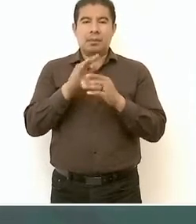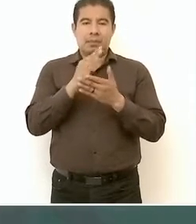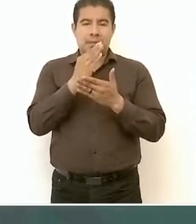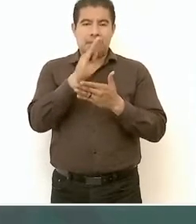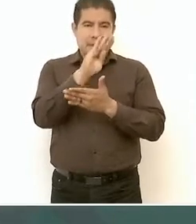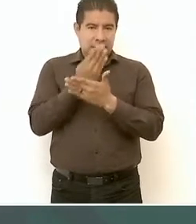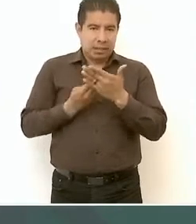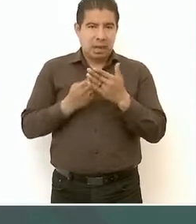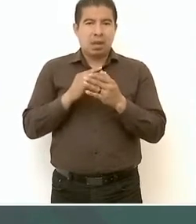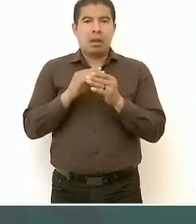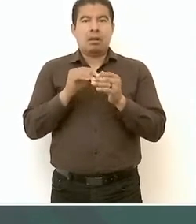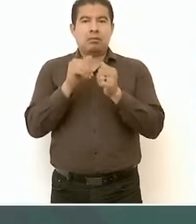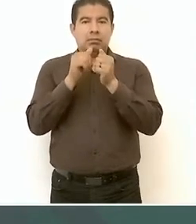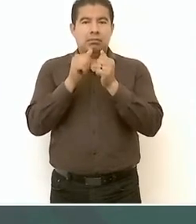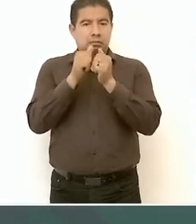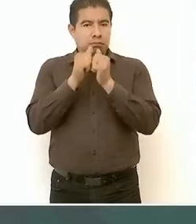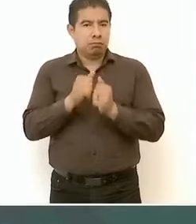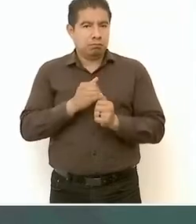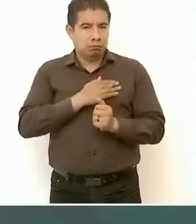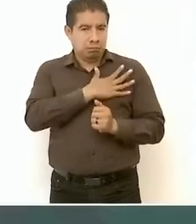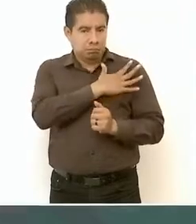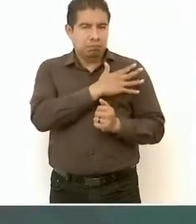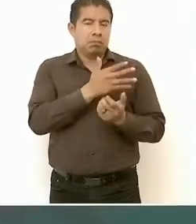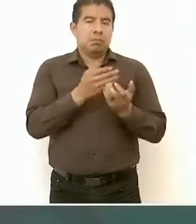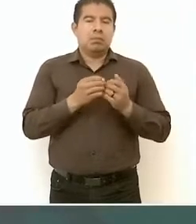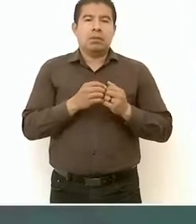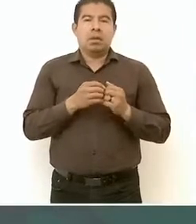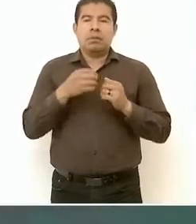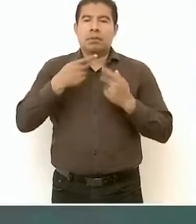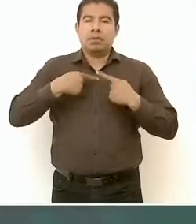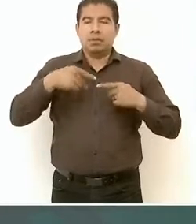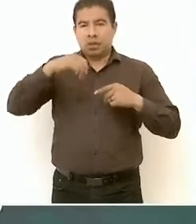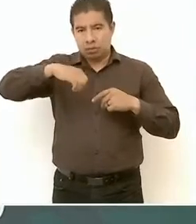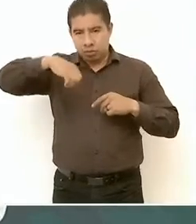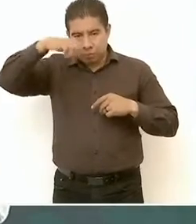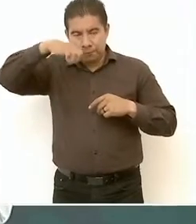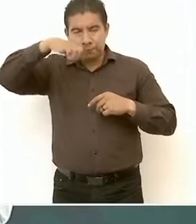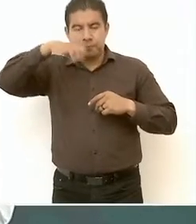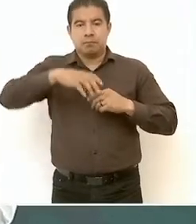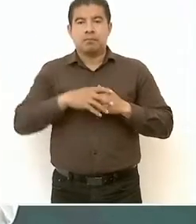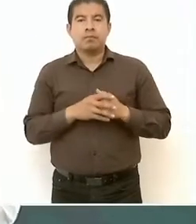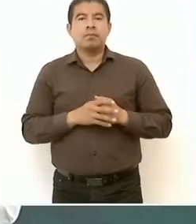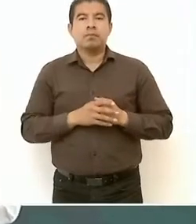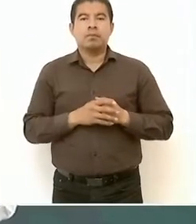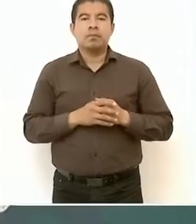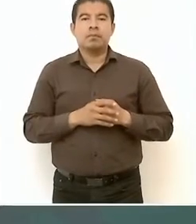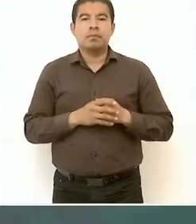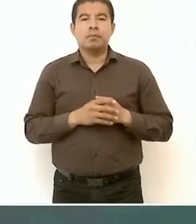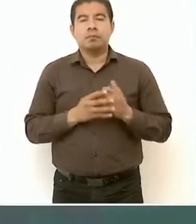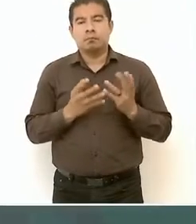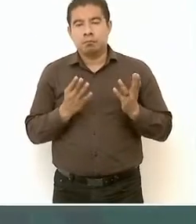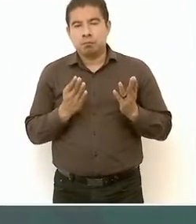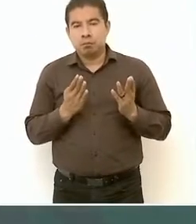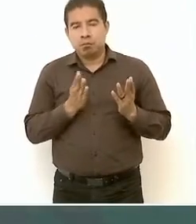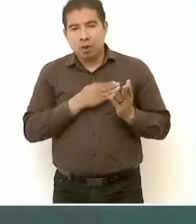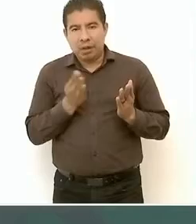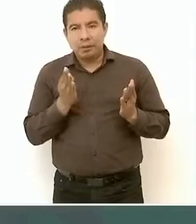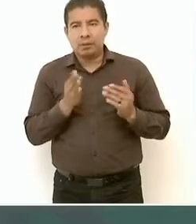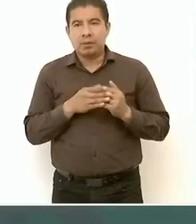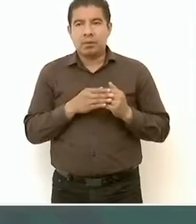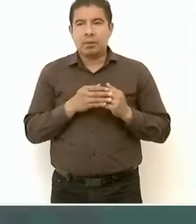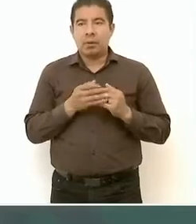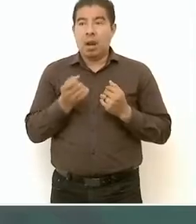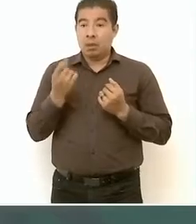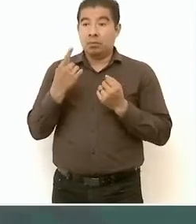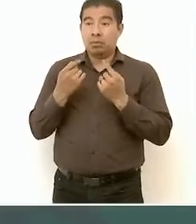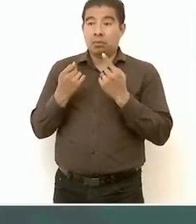bueno, hay algunos